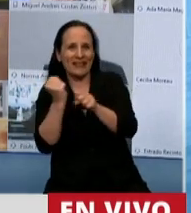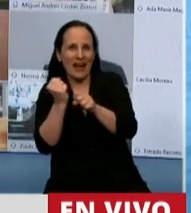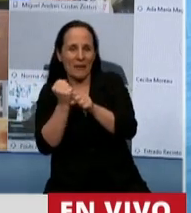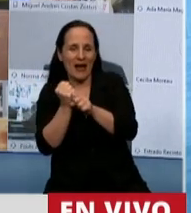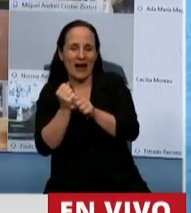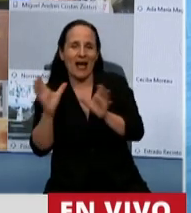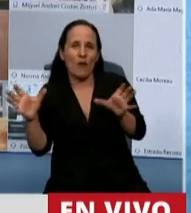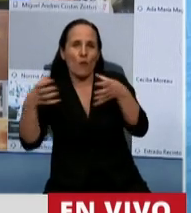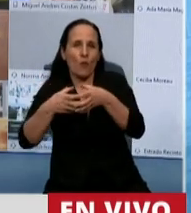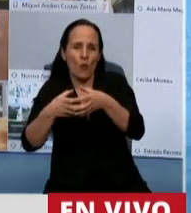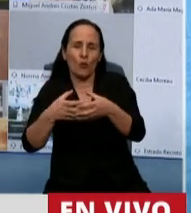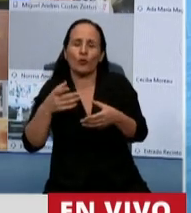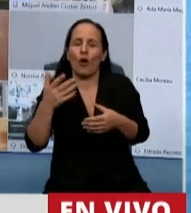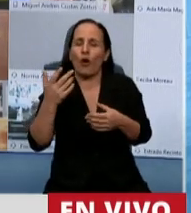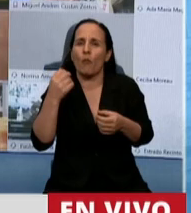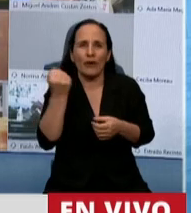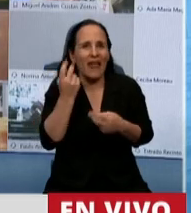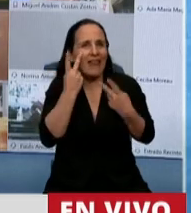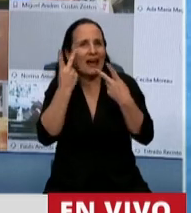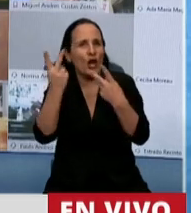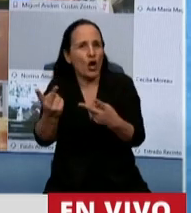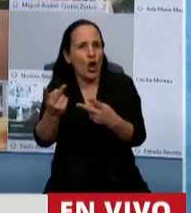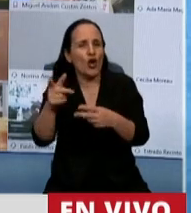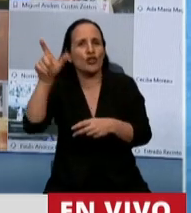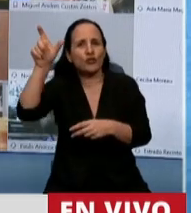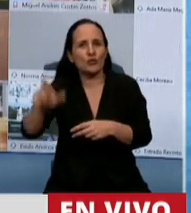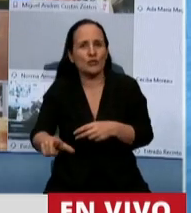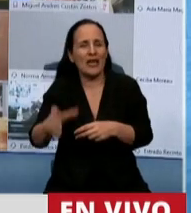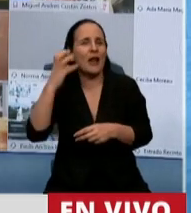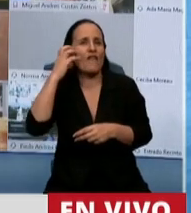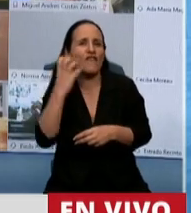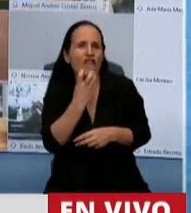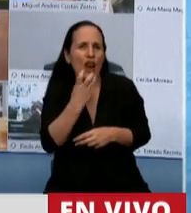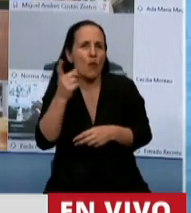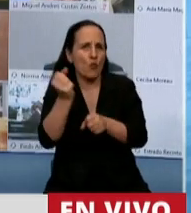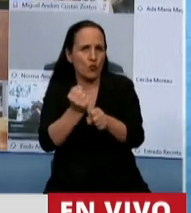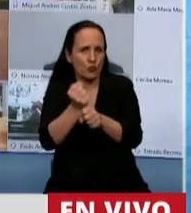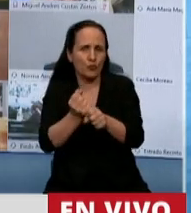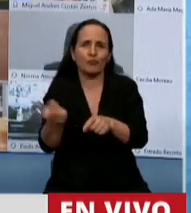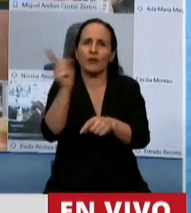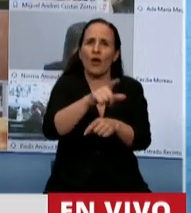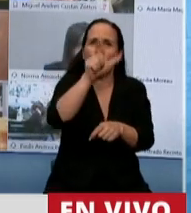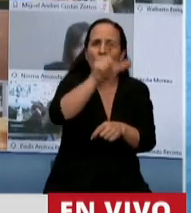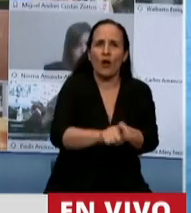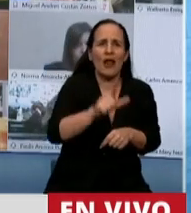reconocer el gran trabajo que hizo el compañero Daniel Timos y Carlos Lieberman